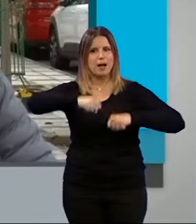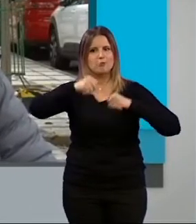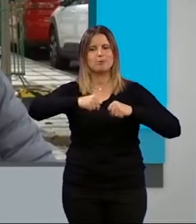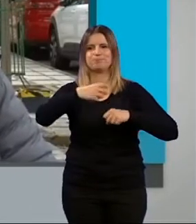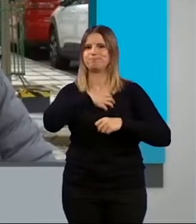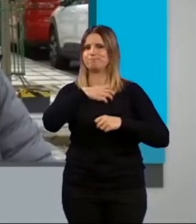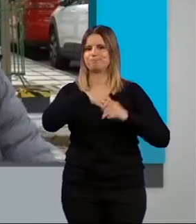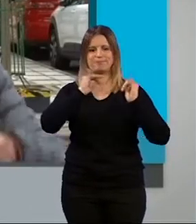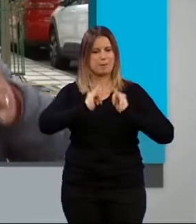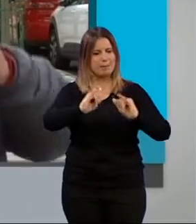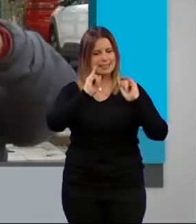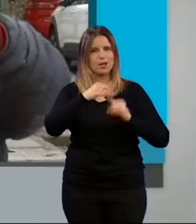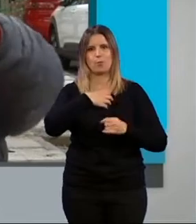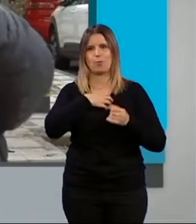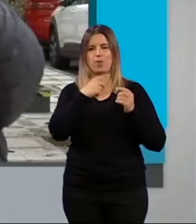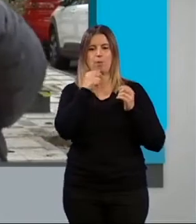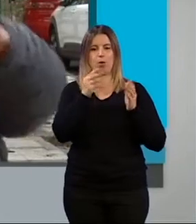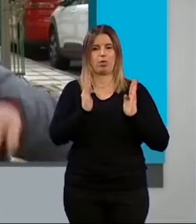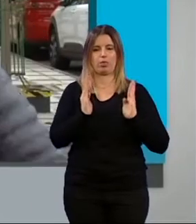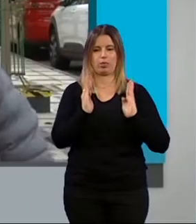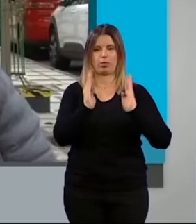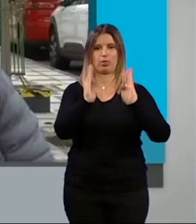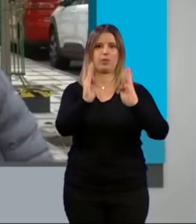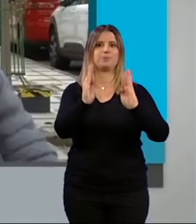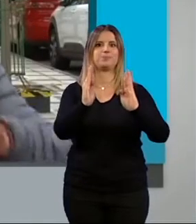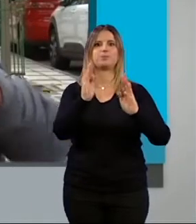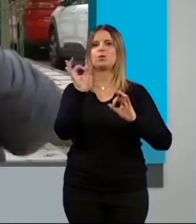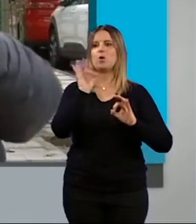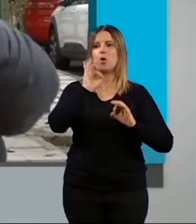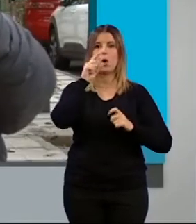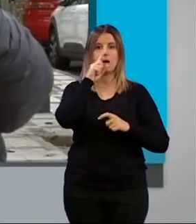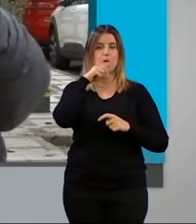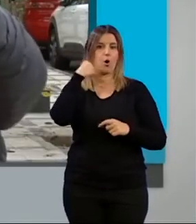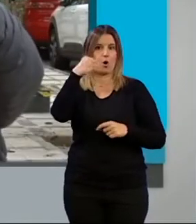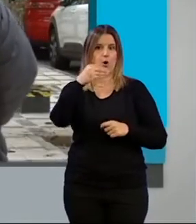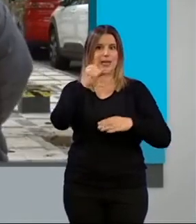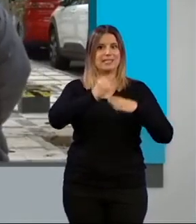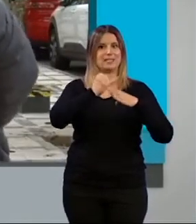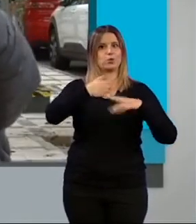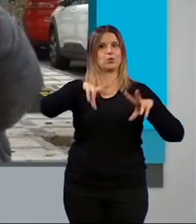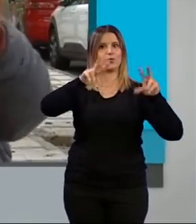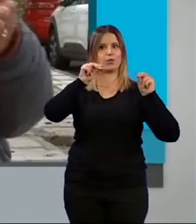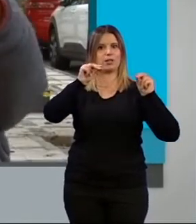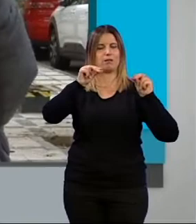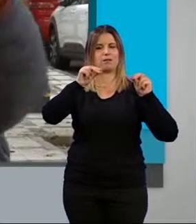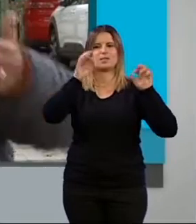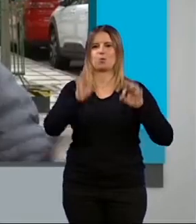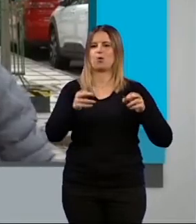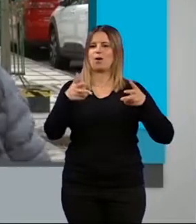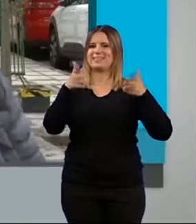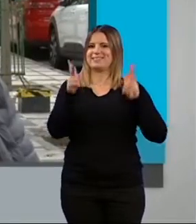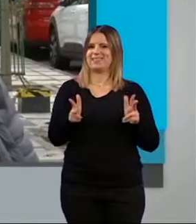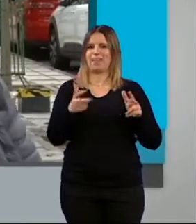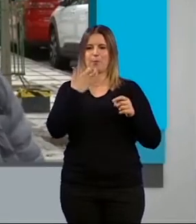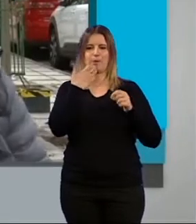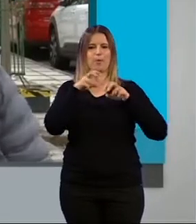aquí, a los niños normalmente cuando salen del instituto, pues, están sentados, por ejemplo,